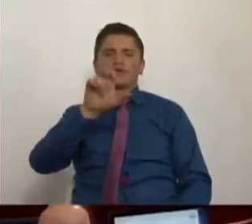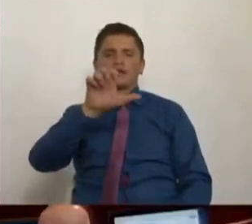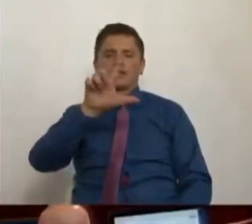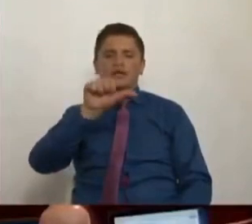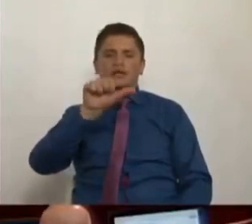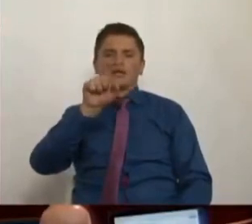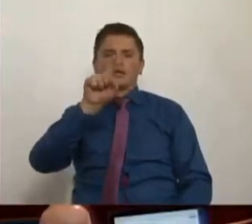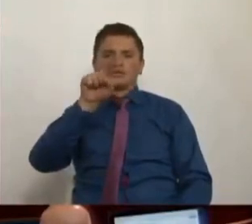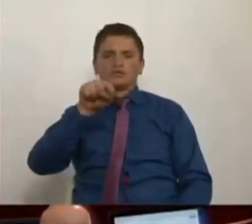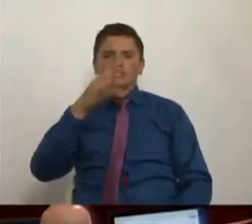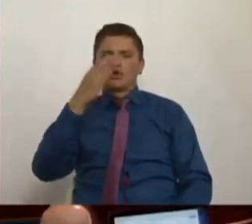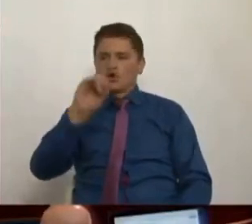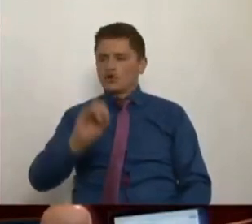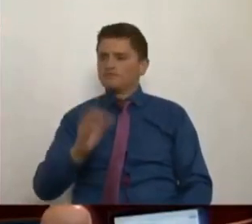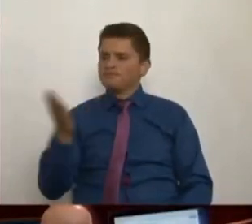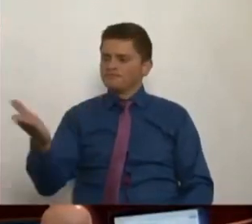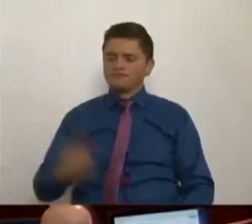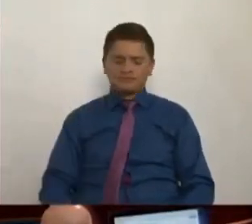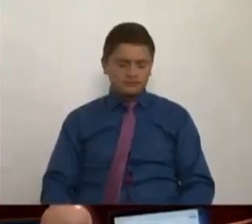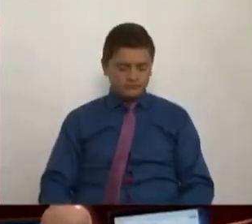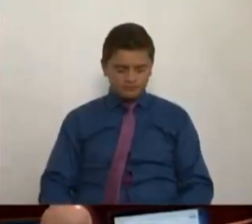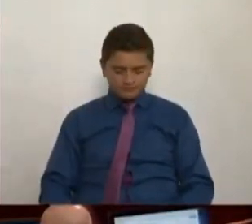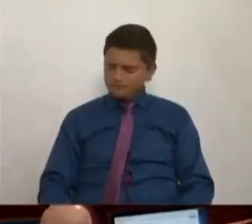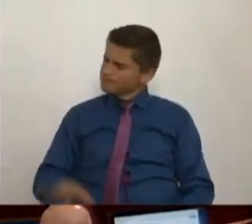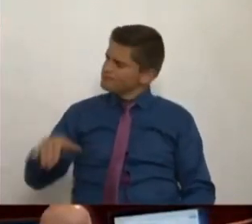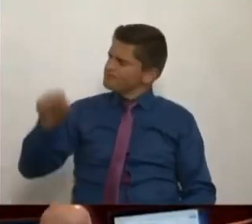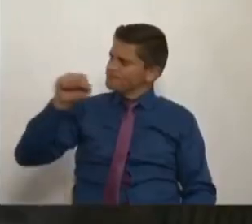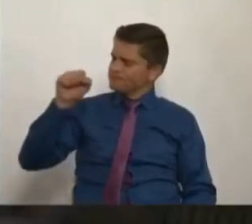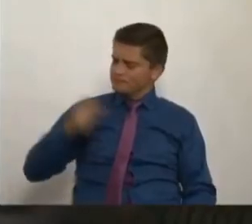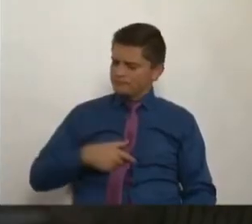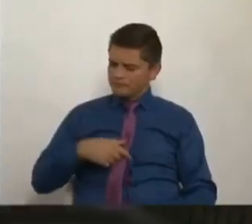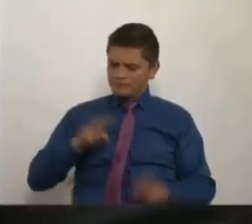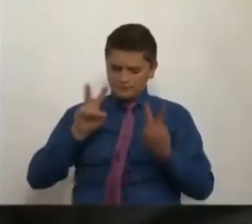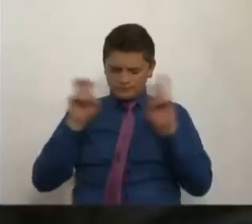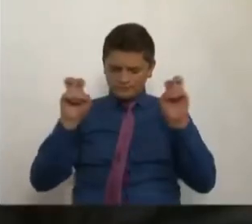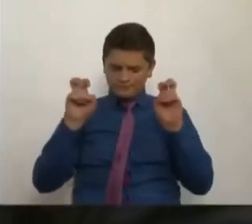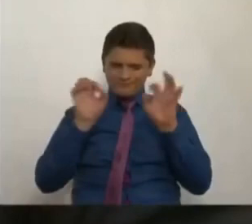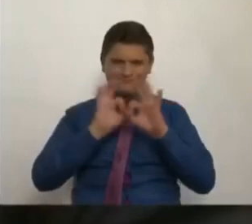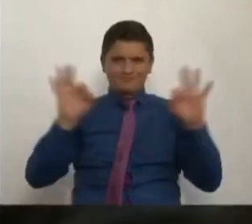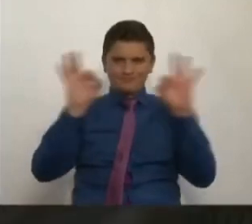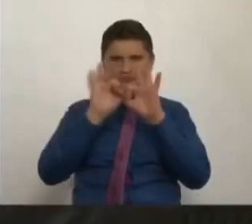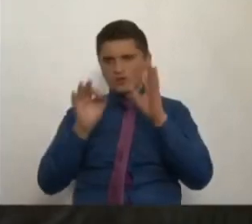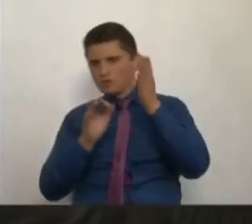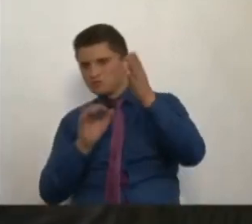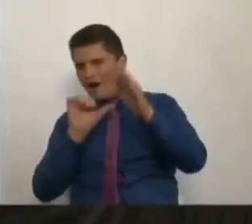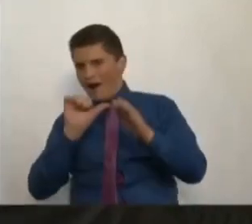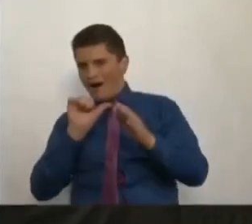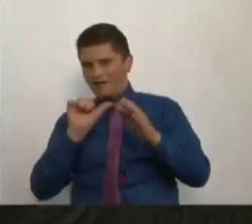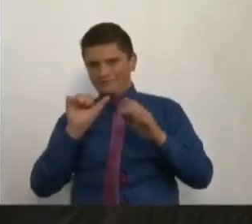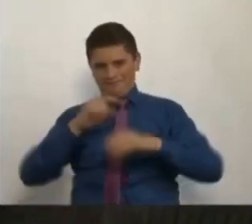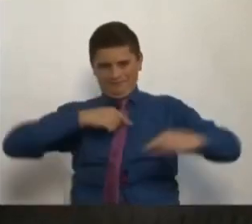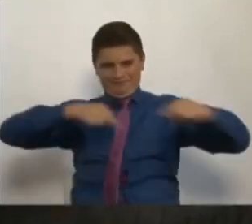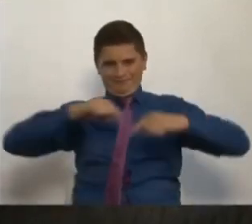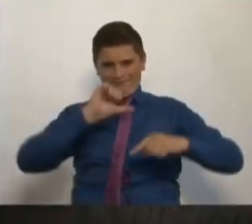Un tema que me parece importante aprovechar la presencia de la directora de Planeación